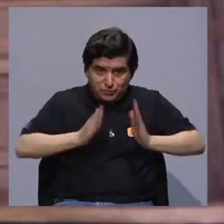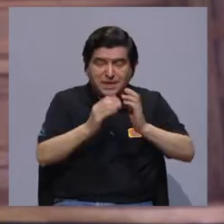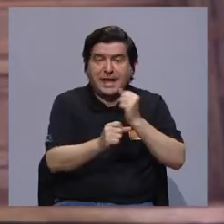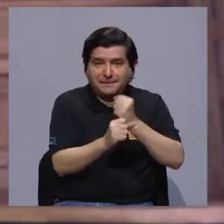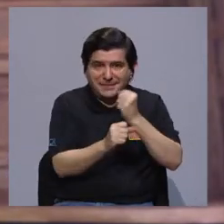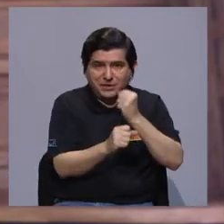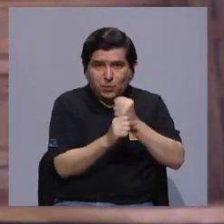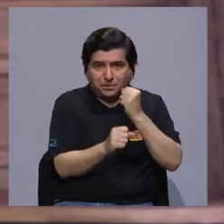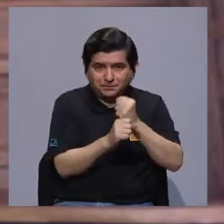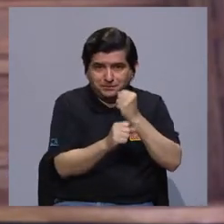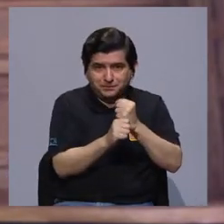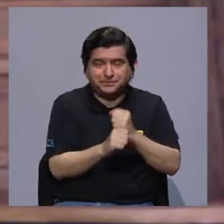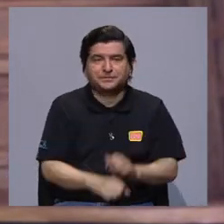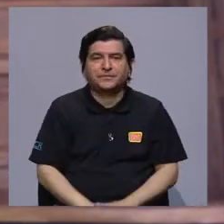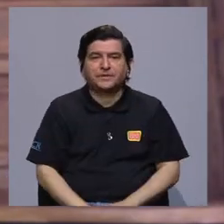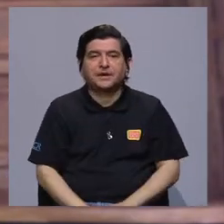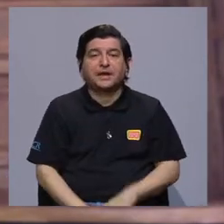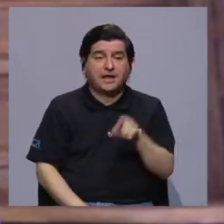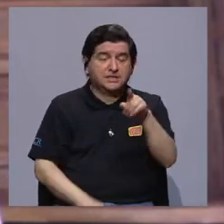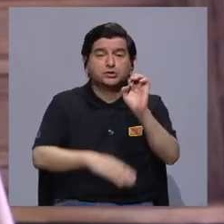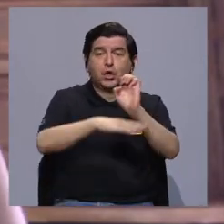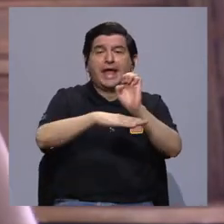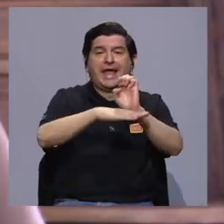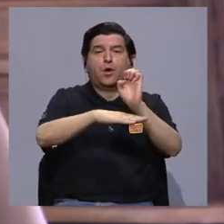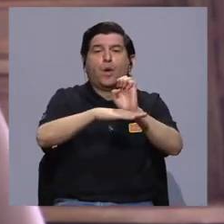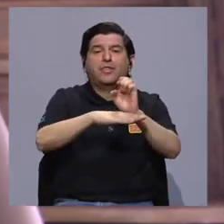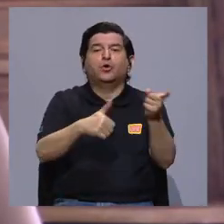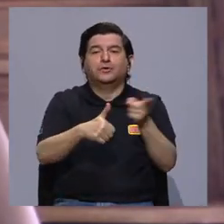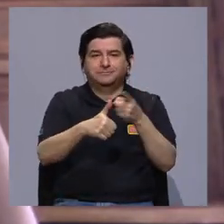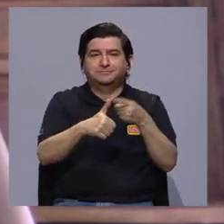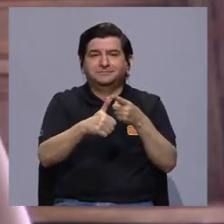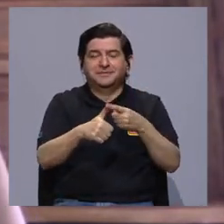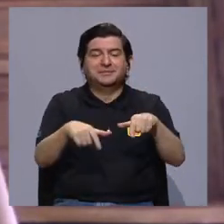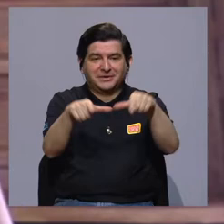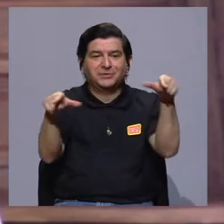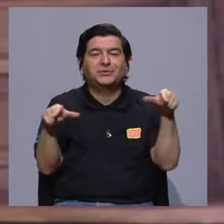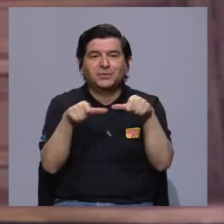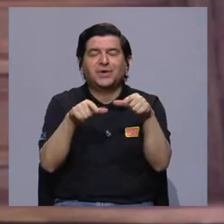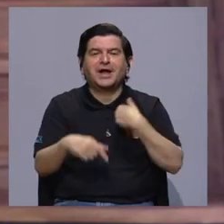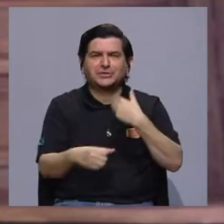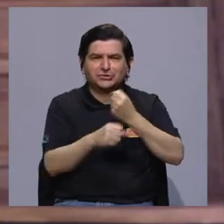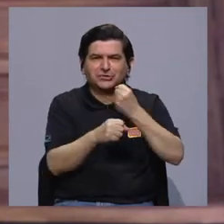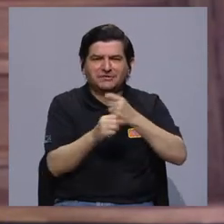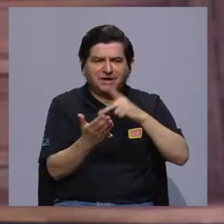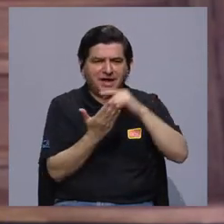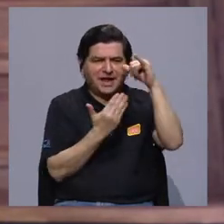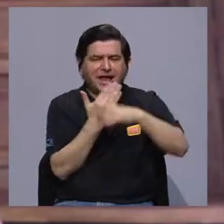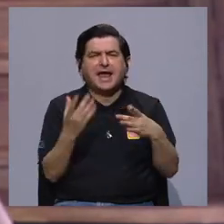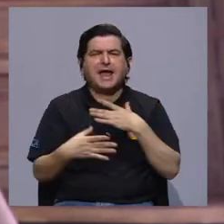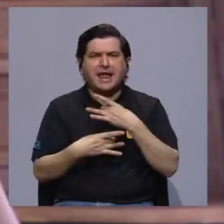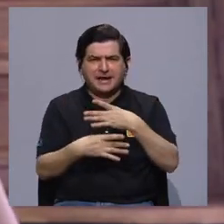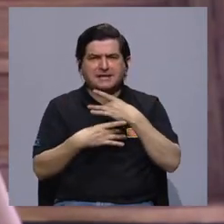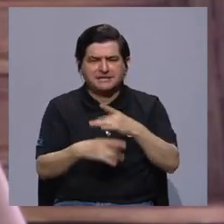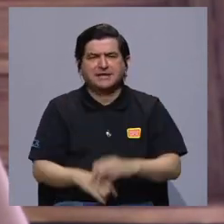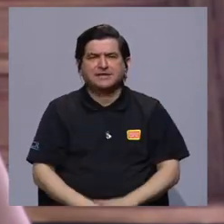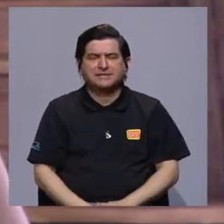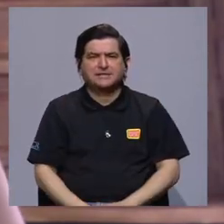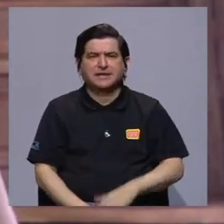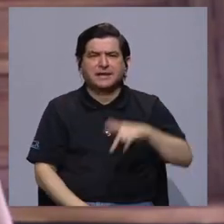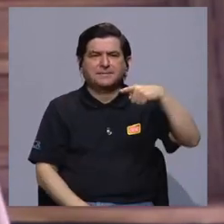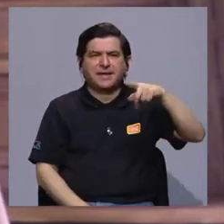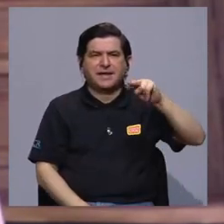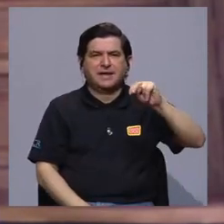laboral en Ecuador. De hecho, fue primero ahí donde trabajé un proyecto muy interesante del